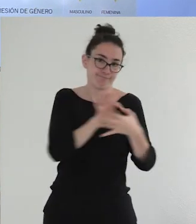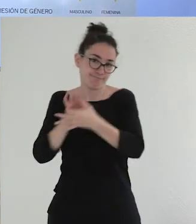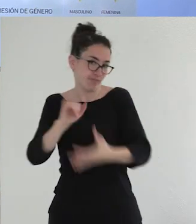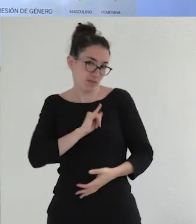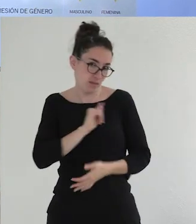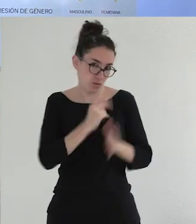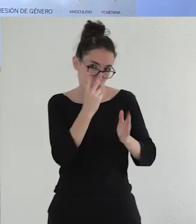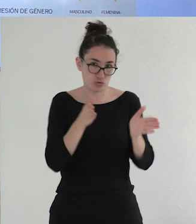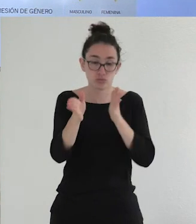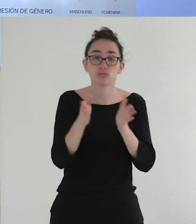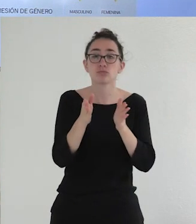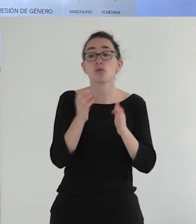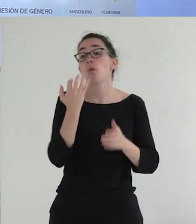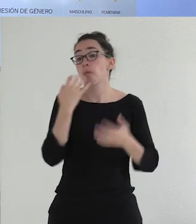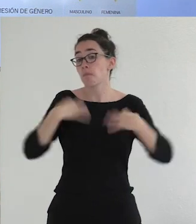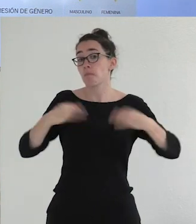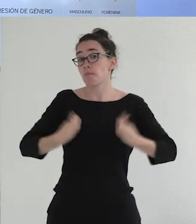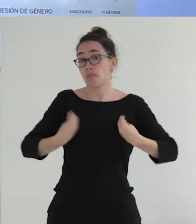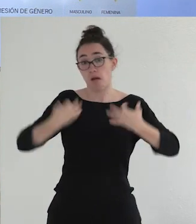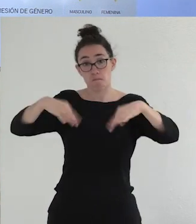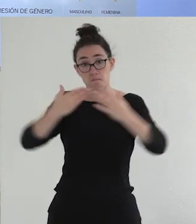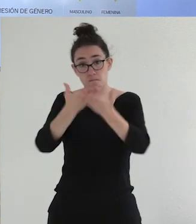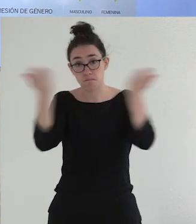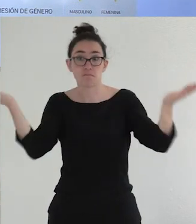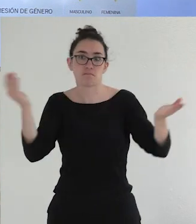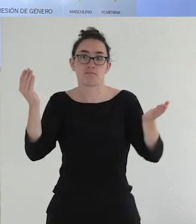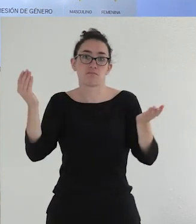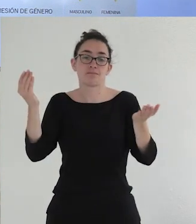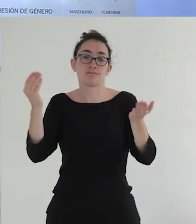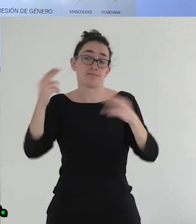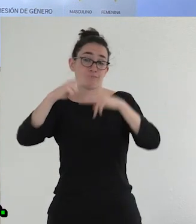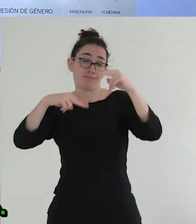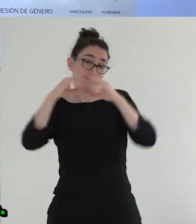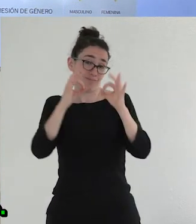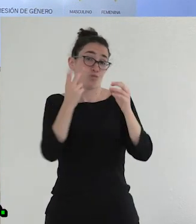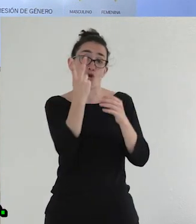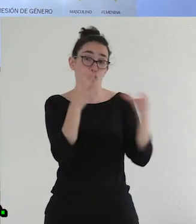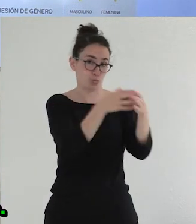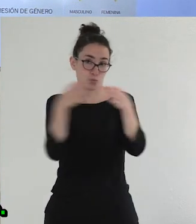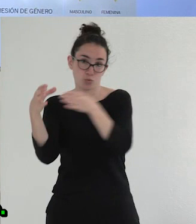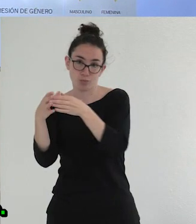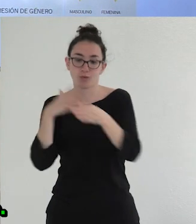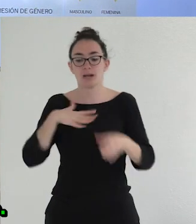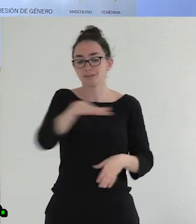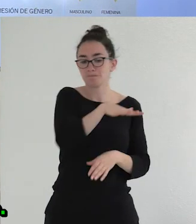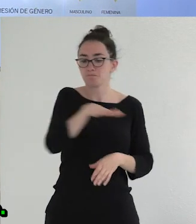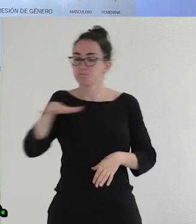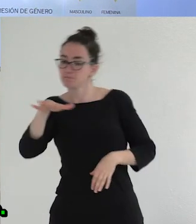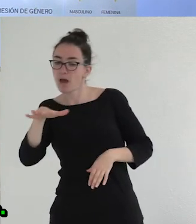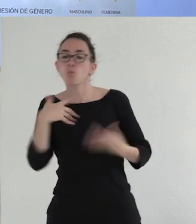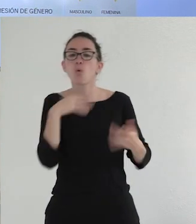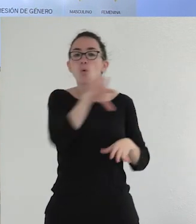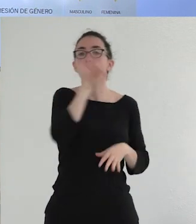Y probablemente incluso en la propia vida cotidiana, en que está dividida arquitectónicamente a veces en dos grandes grupos, elegir unos espacios cuando están segregados por sexo